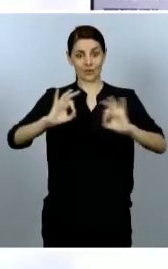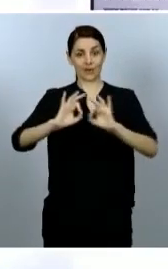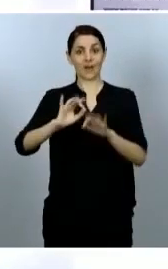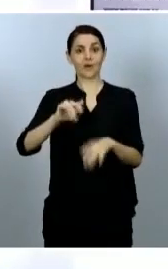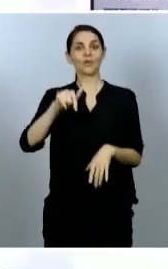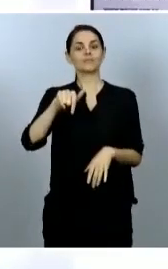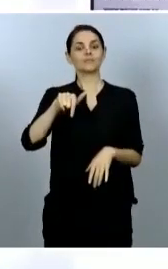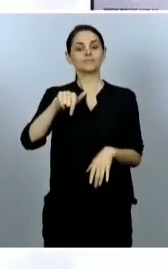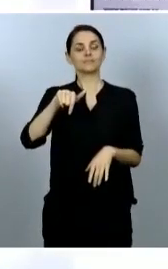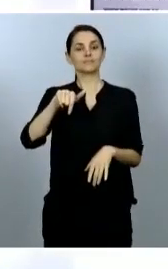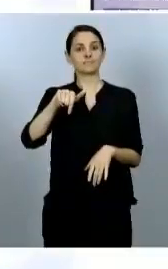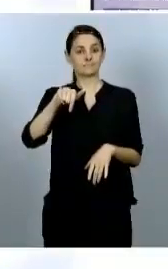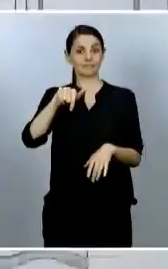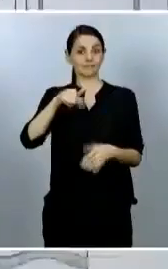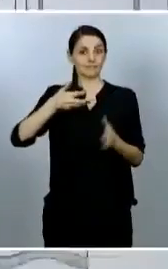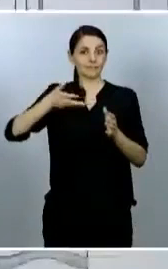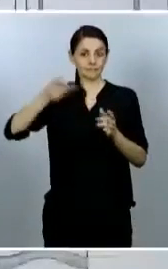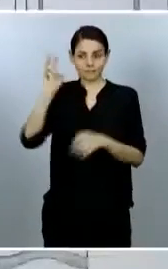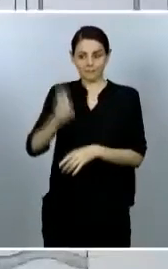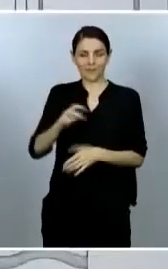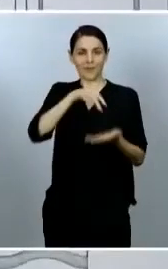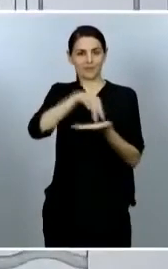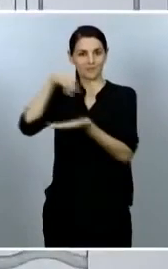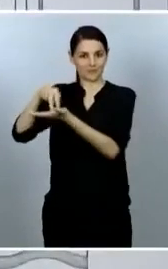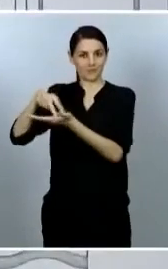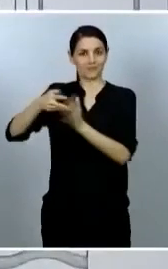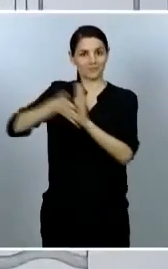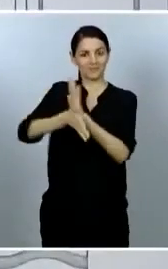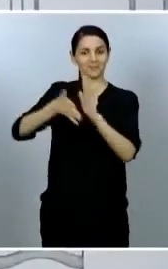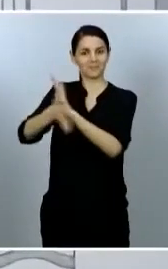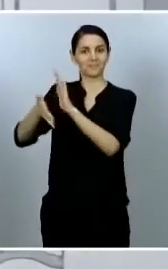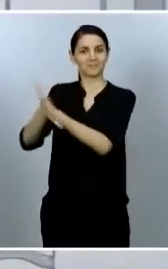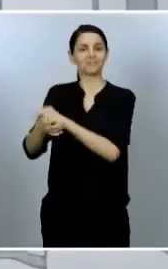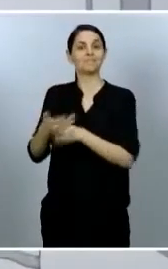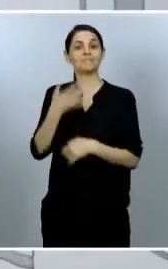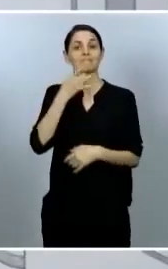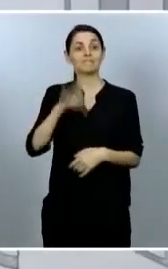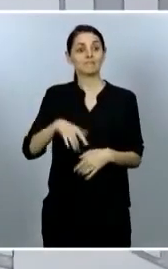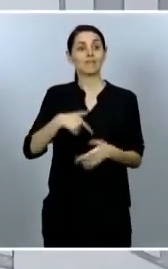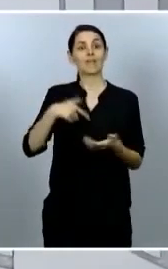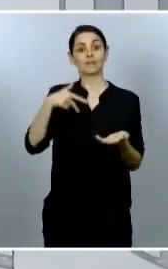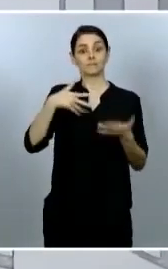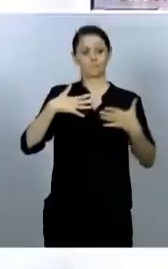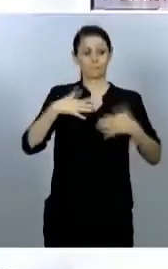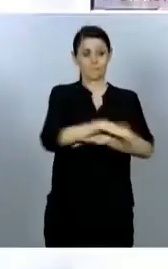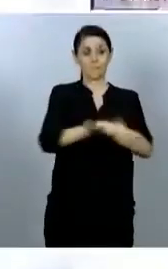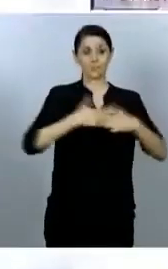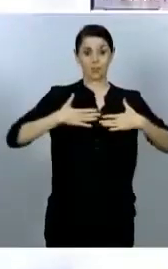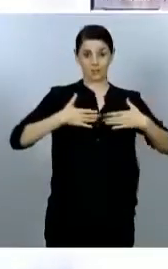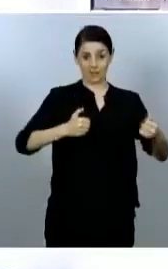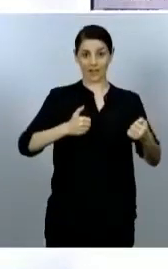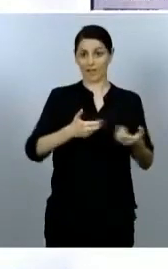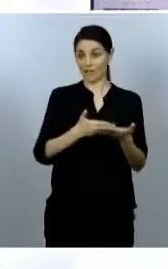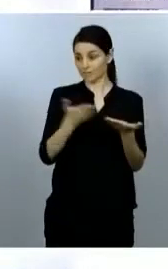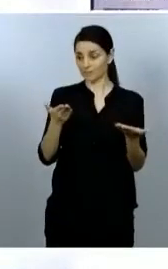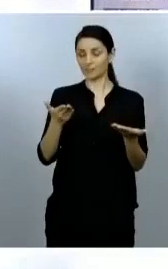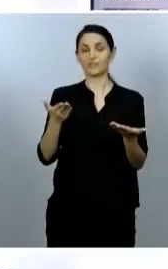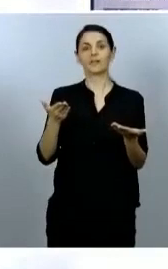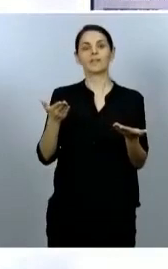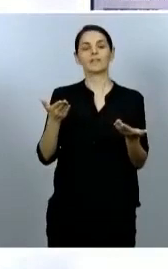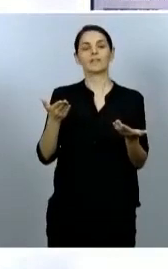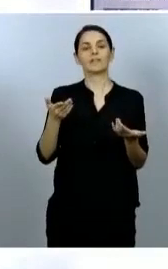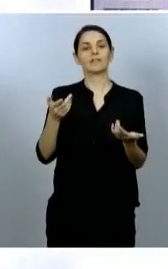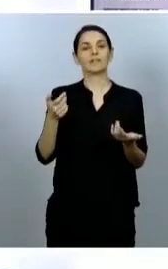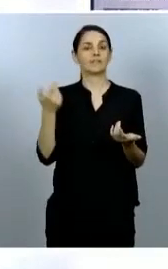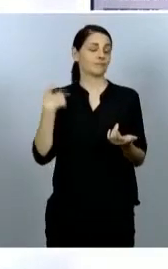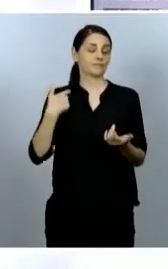para darles cuenta, con la presencia en esta sala del ministro de Sanidad, Salvador Illa, que, como viene siendo habitual